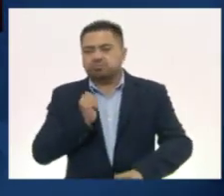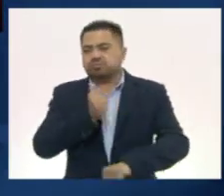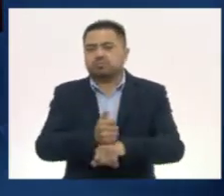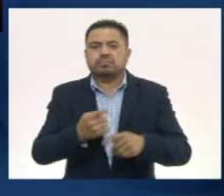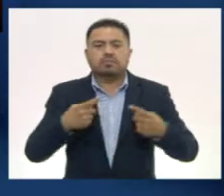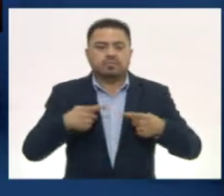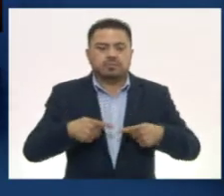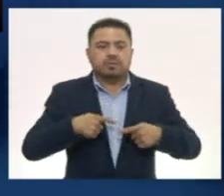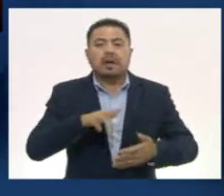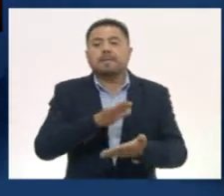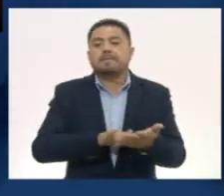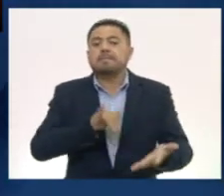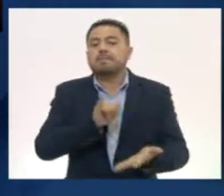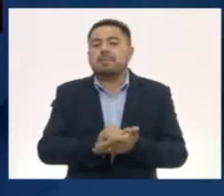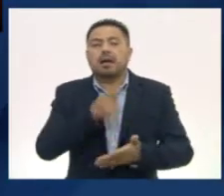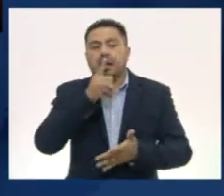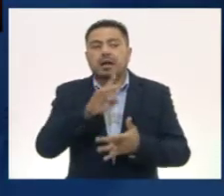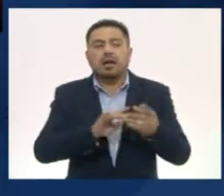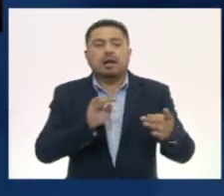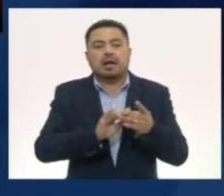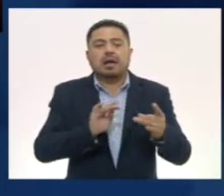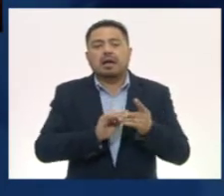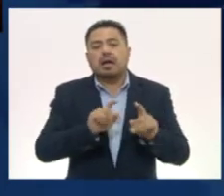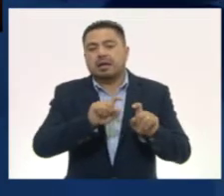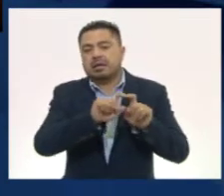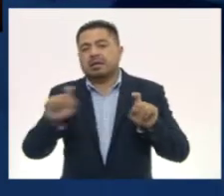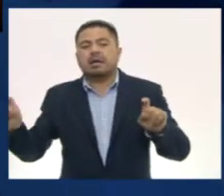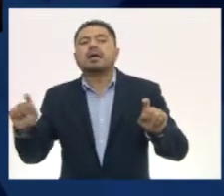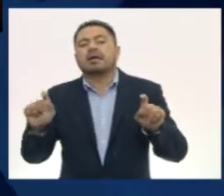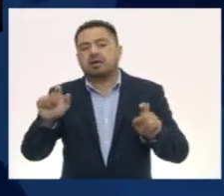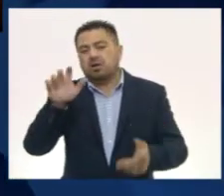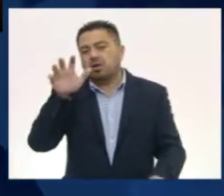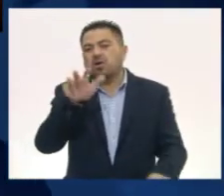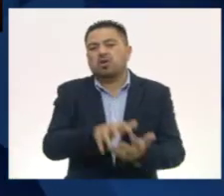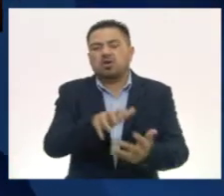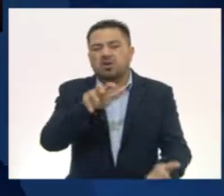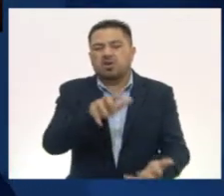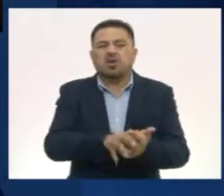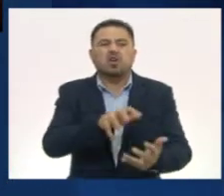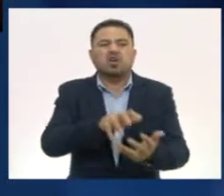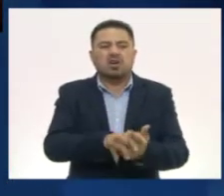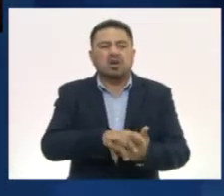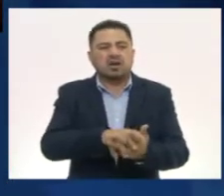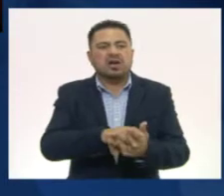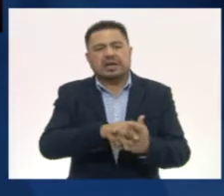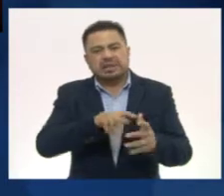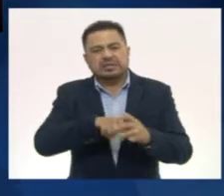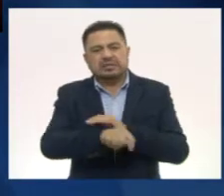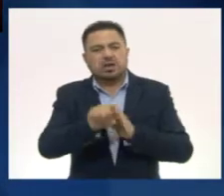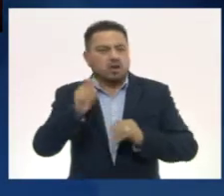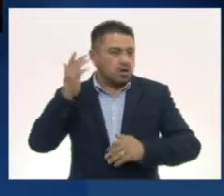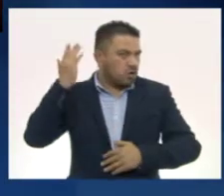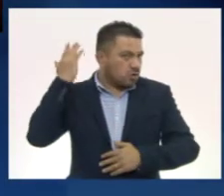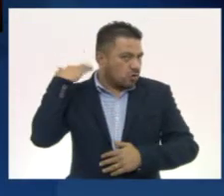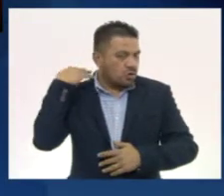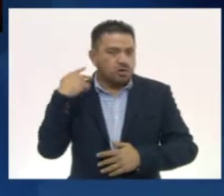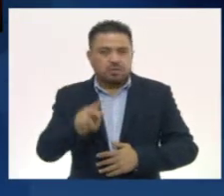Los mayas dicen Muay pat ajín. El cocodrilo del abismo en el lomo.